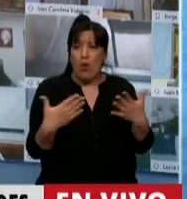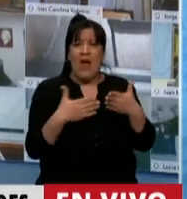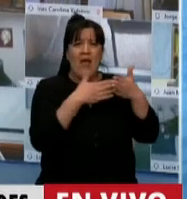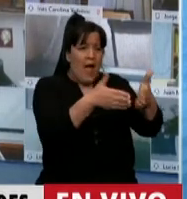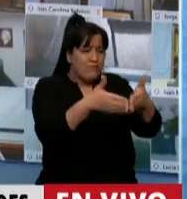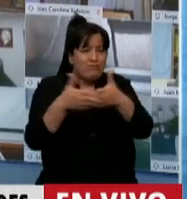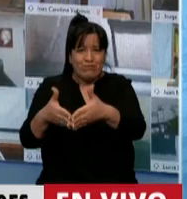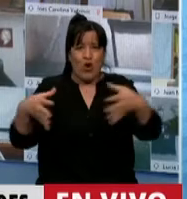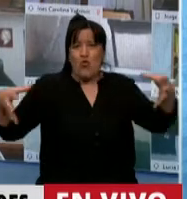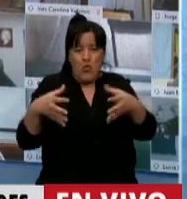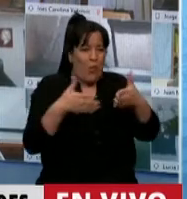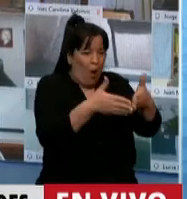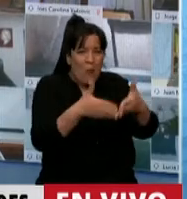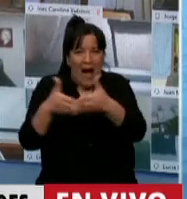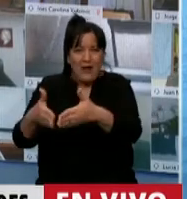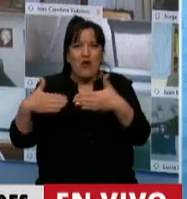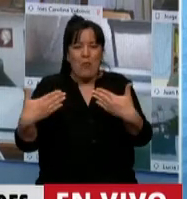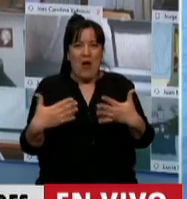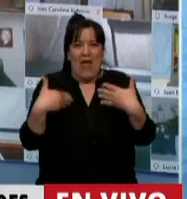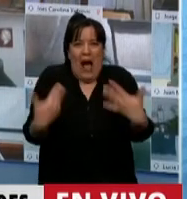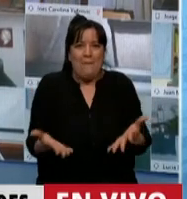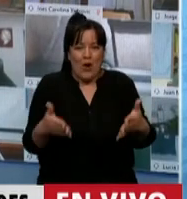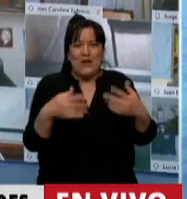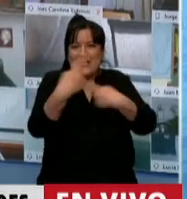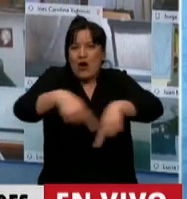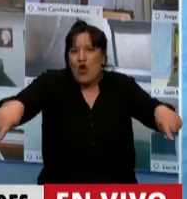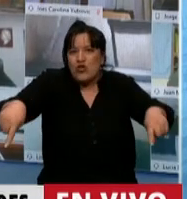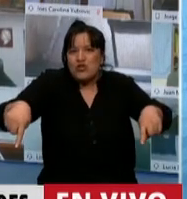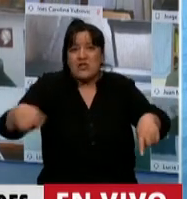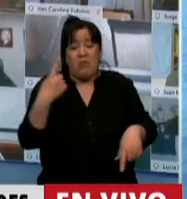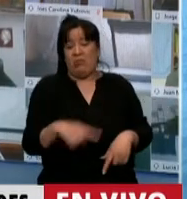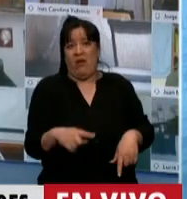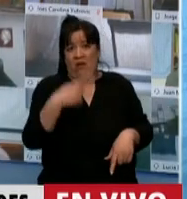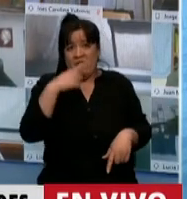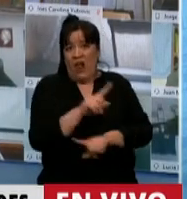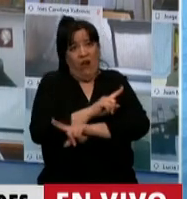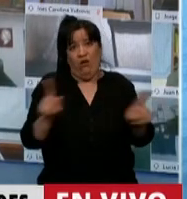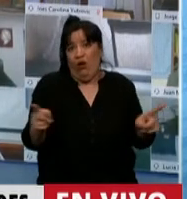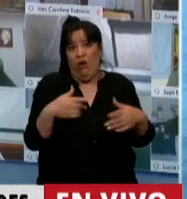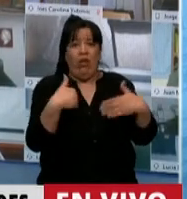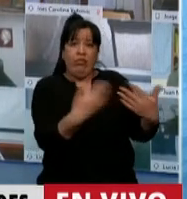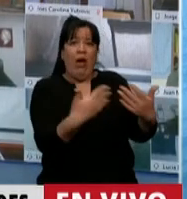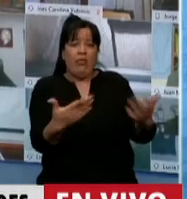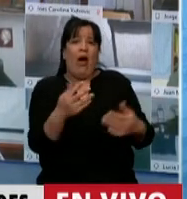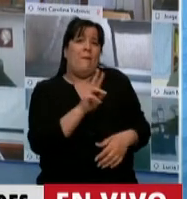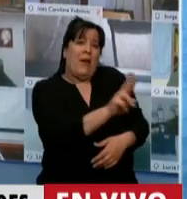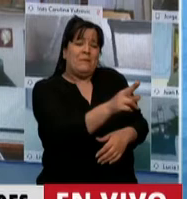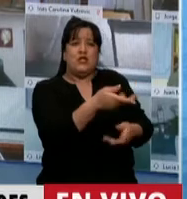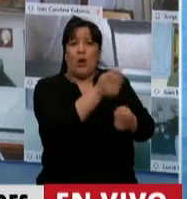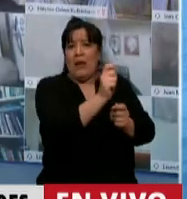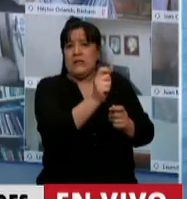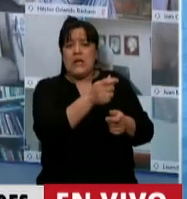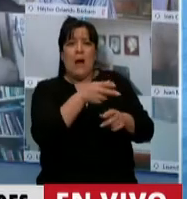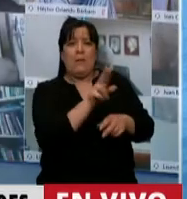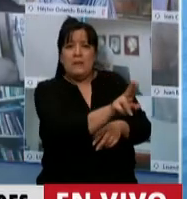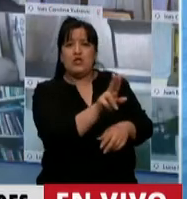flota pesquera para aprovechar los recursos que tenemos y no que se tengan que estar otorgando permisos de pesca y